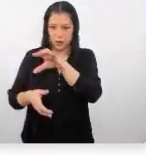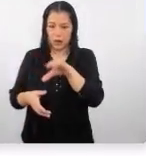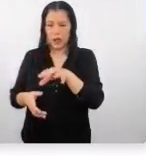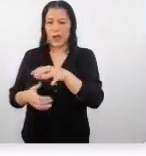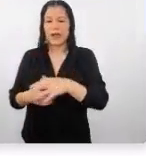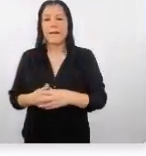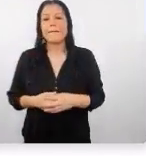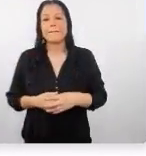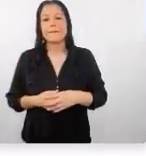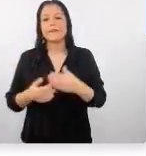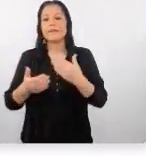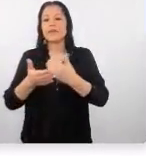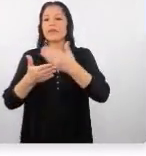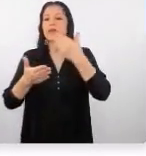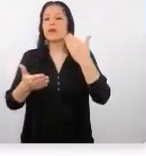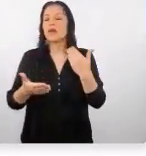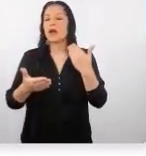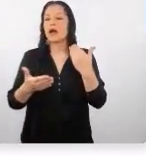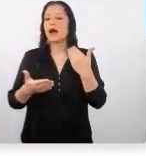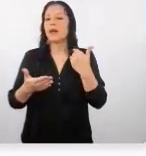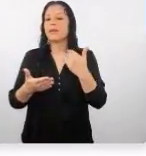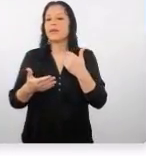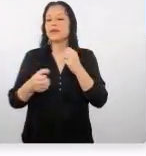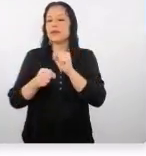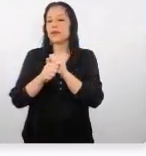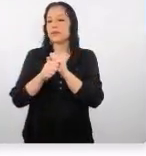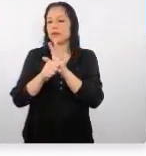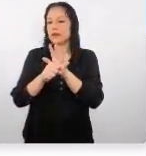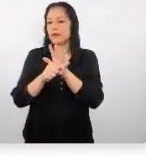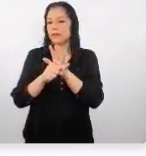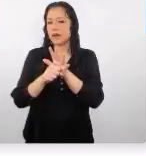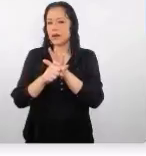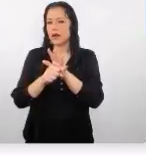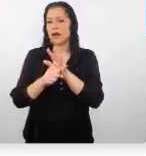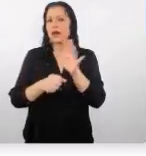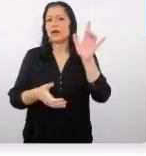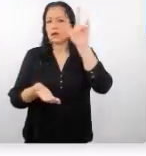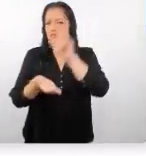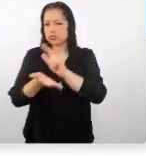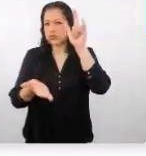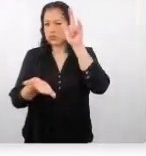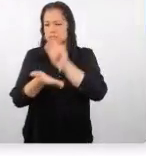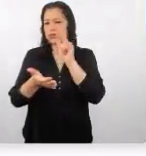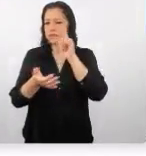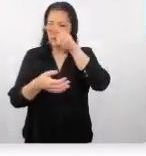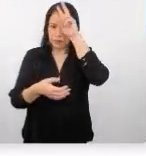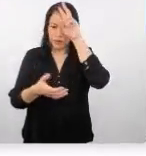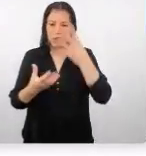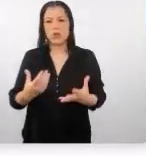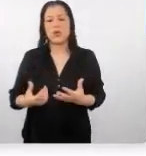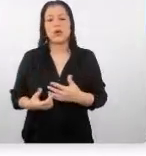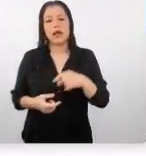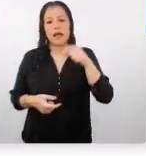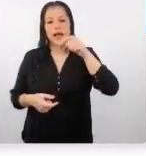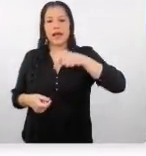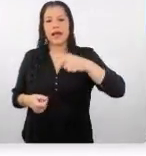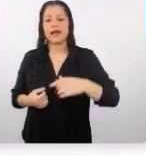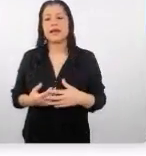el grupo que antes de la pandemia venían a Perú digamos venían a